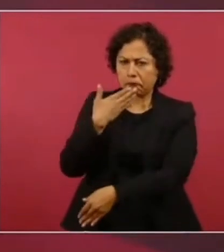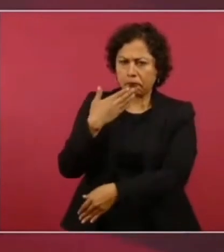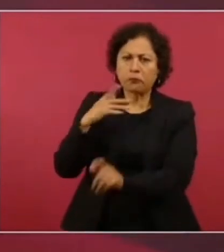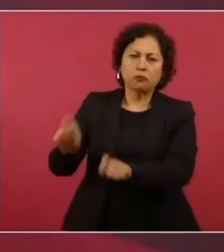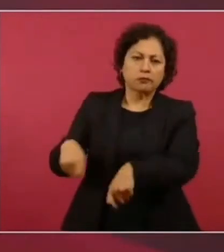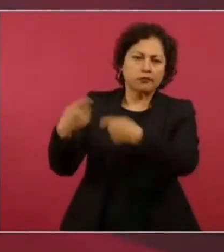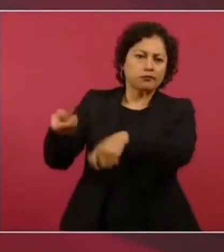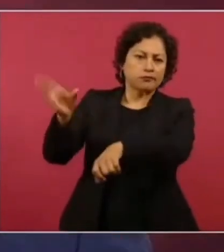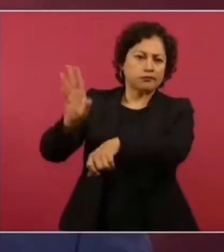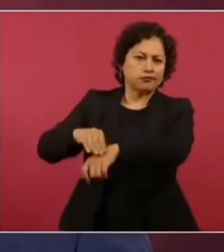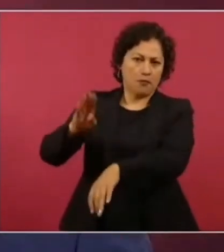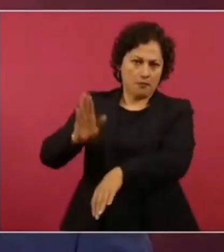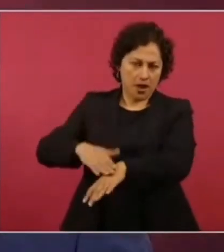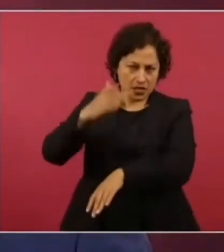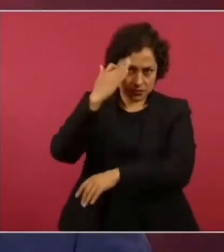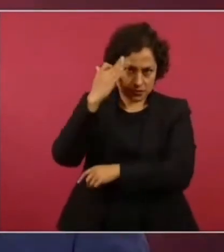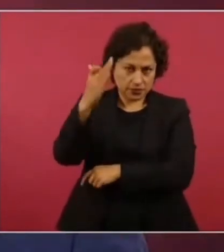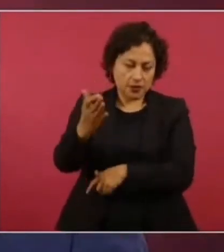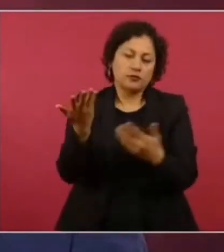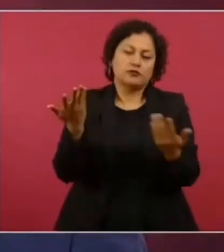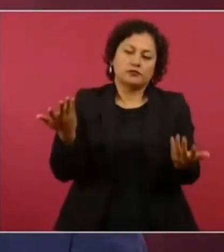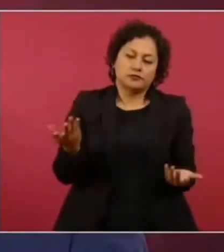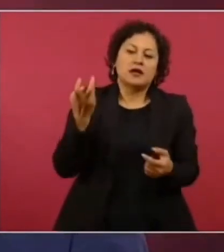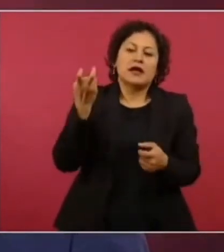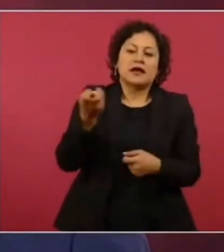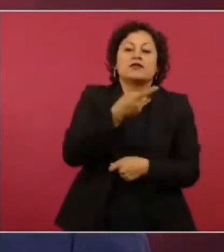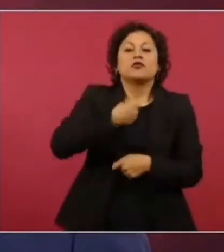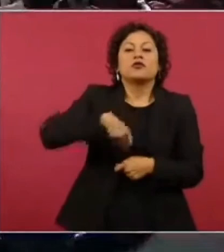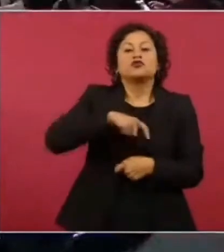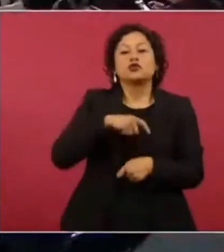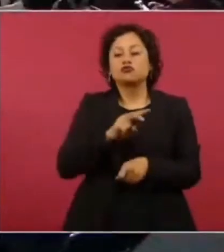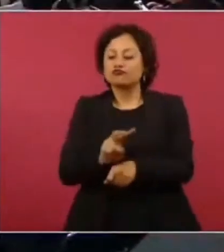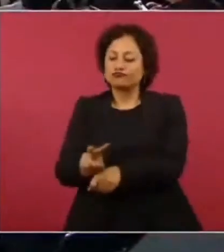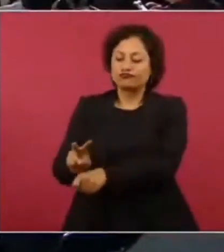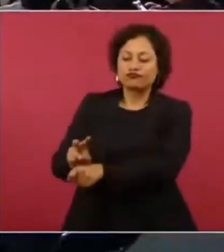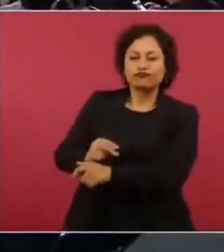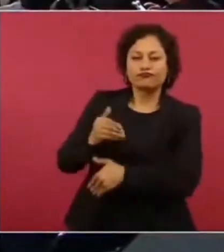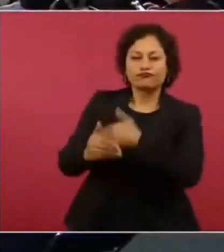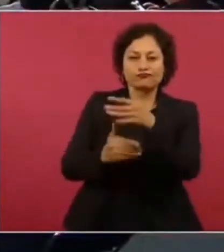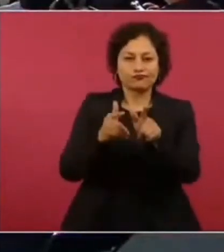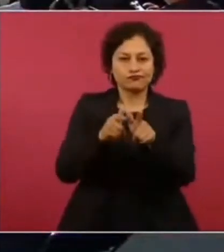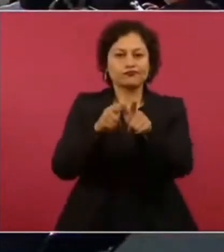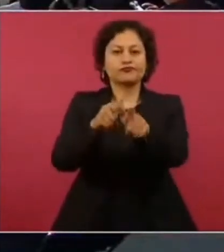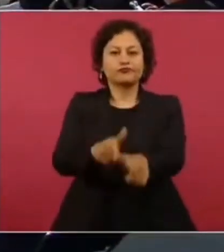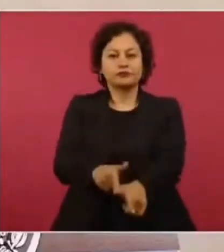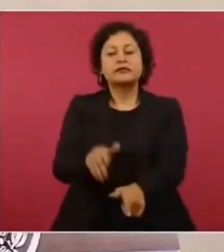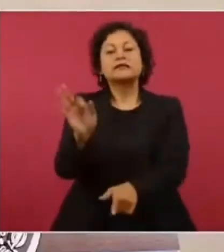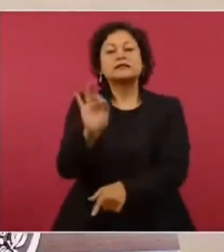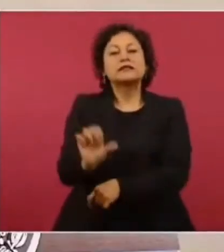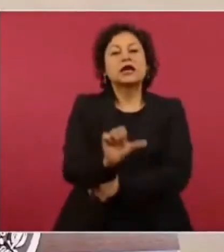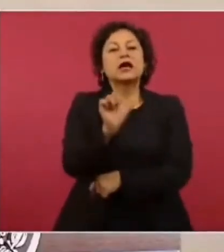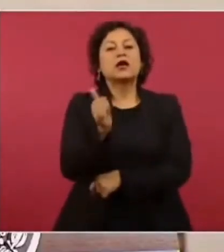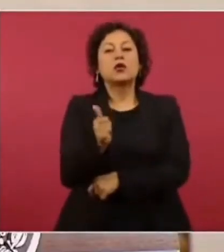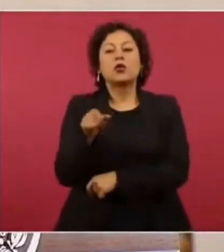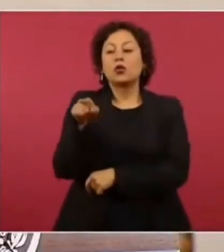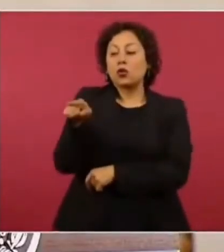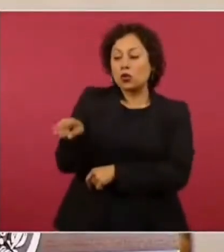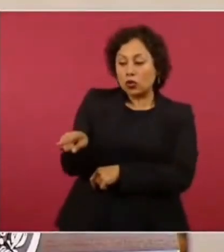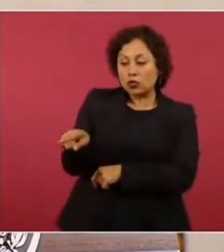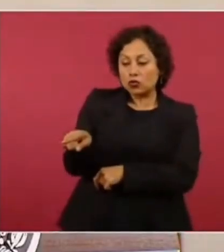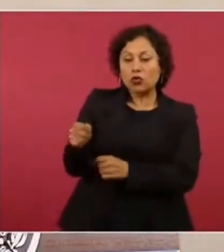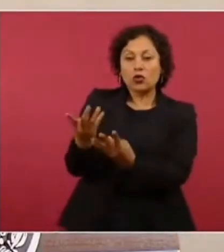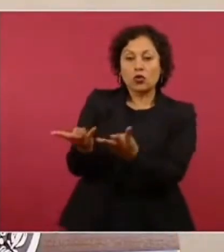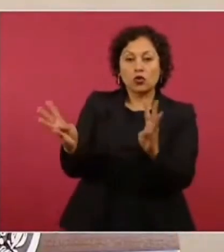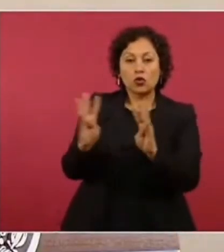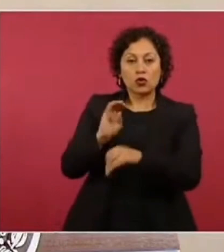funcionar. Y este es un trabajo que vamos a seguir. Estamos planteando también la posible reubicación de ciertas granjas, alejarlas de los